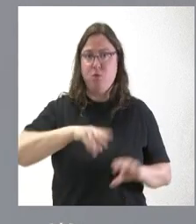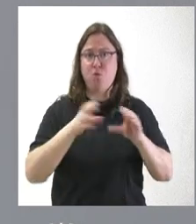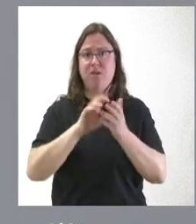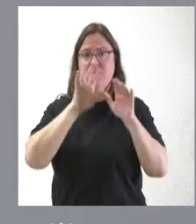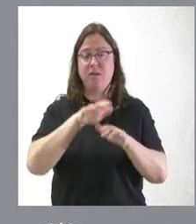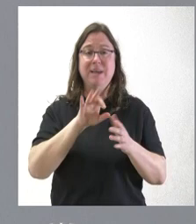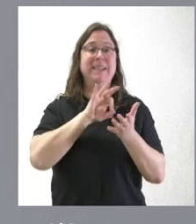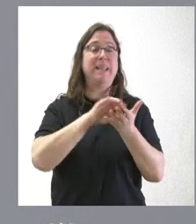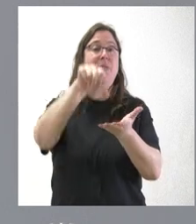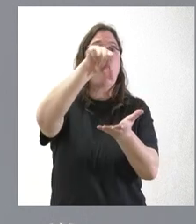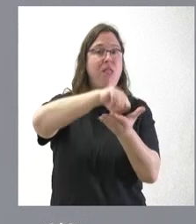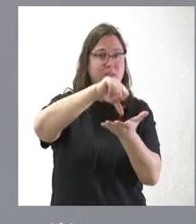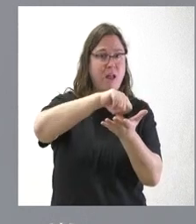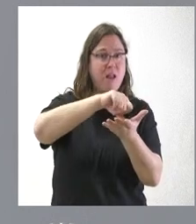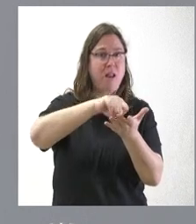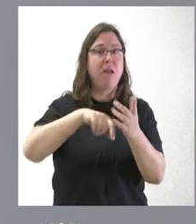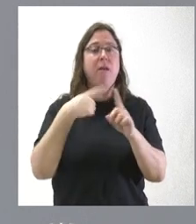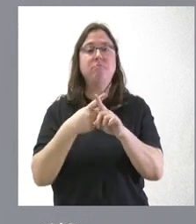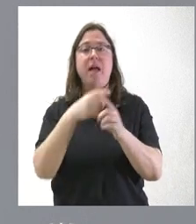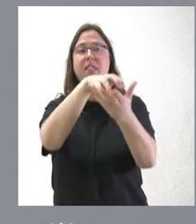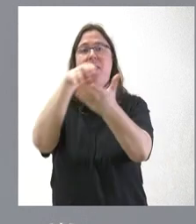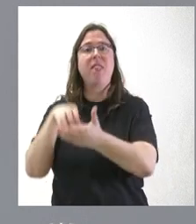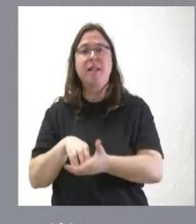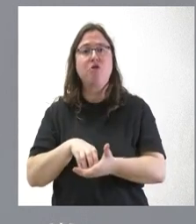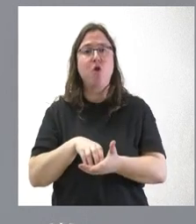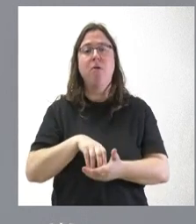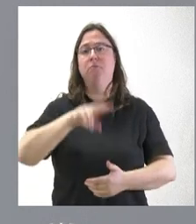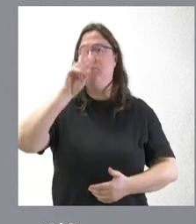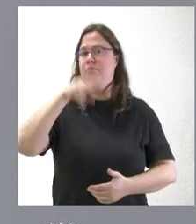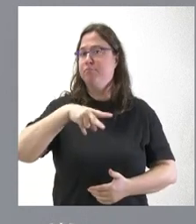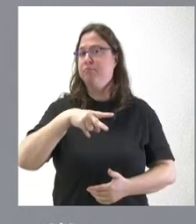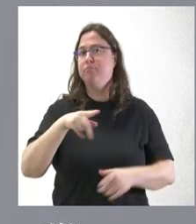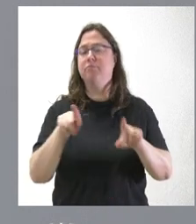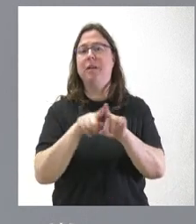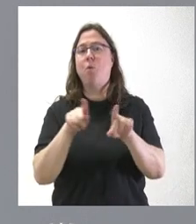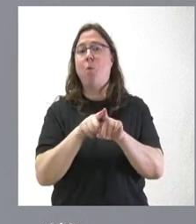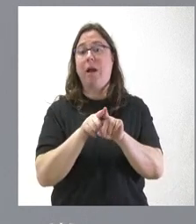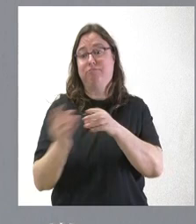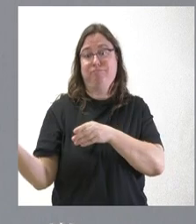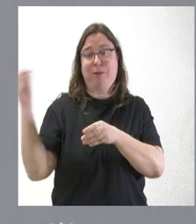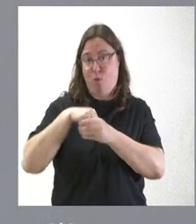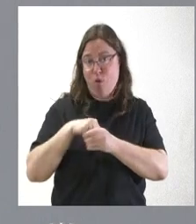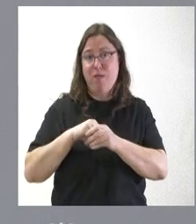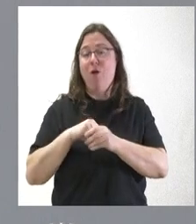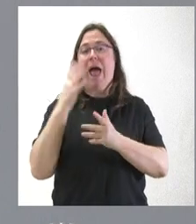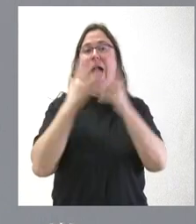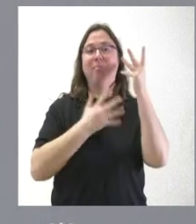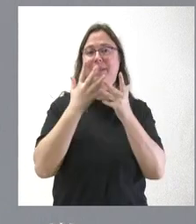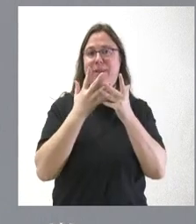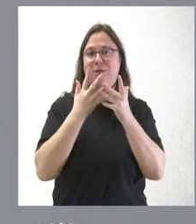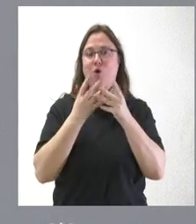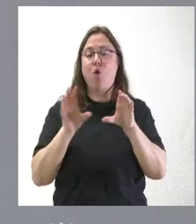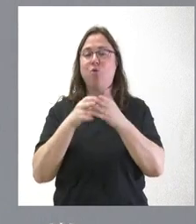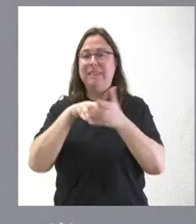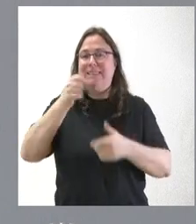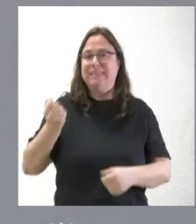tanto los servicios centrales de la Administración como los centros educativos, que es una parte de la Junta de Castilla y administración de la Junta de Castilla y León, son